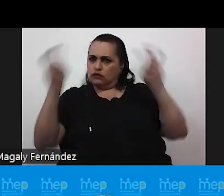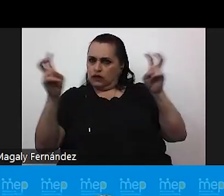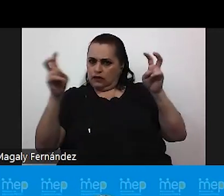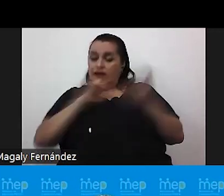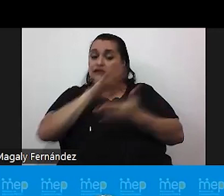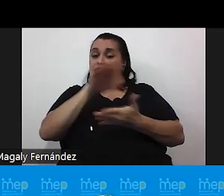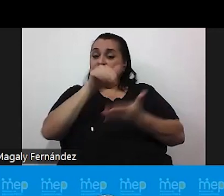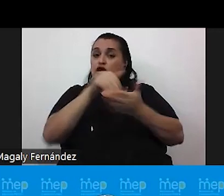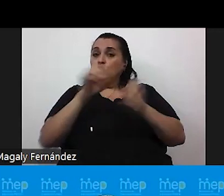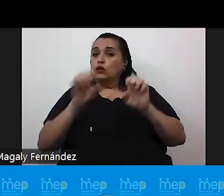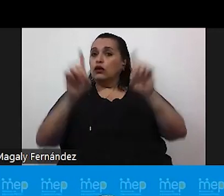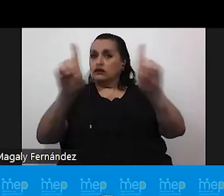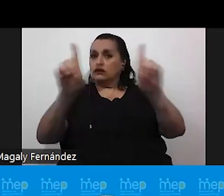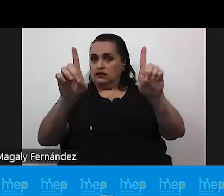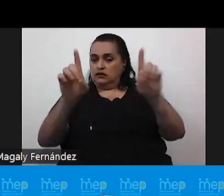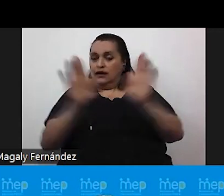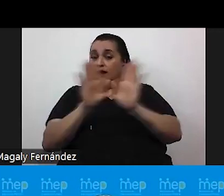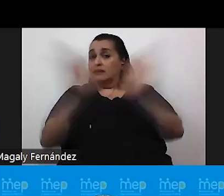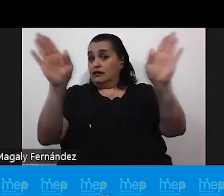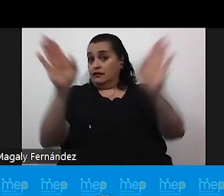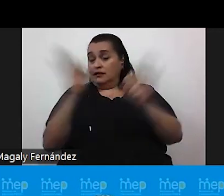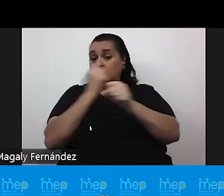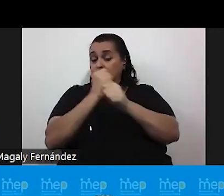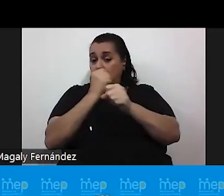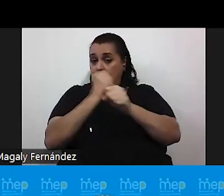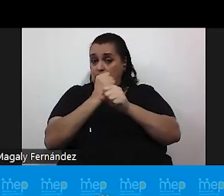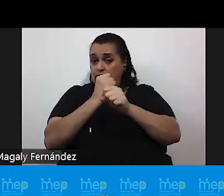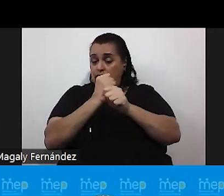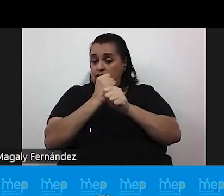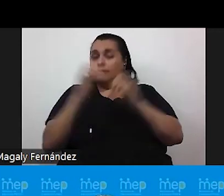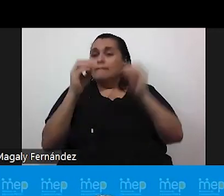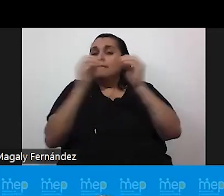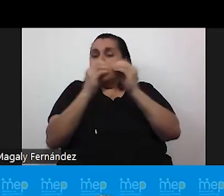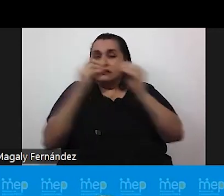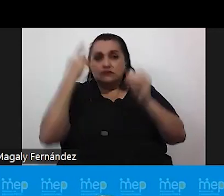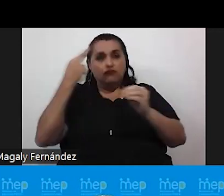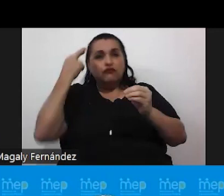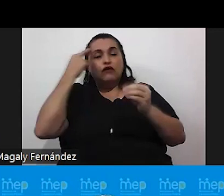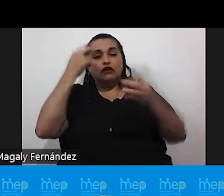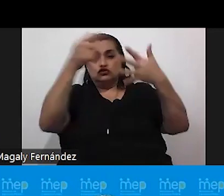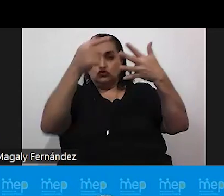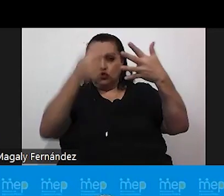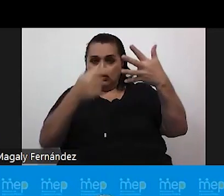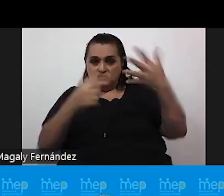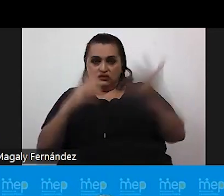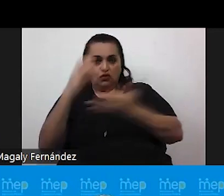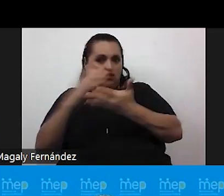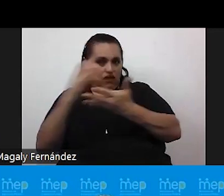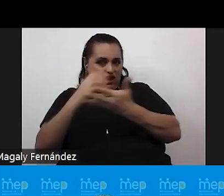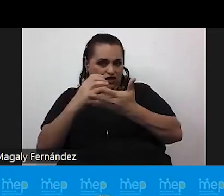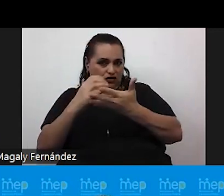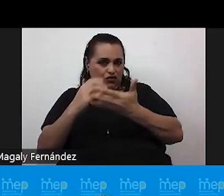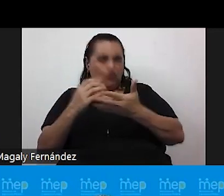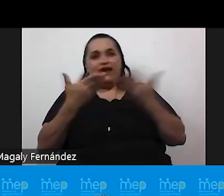educativos generalmente trabajamos con muchas más razones en secundaria que en primaria porque es un